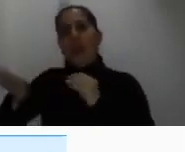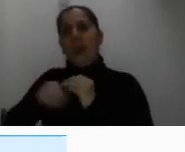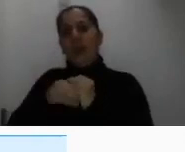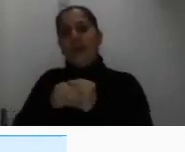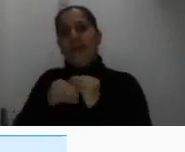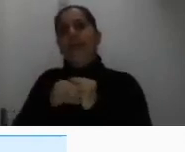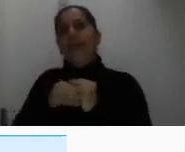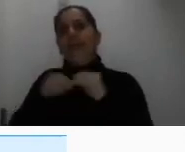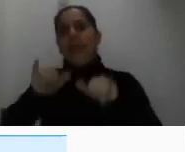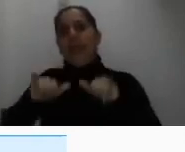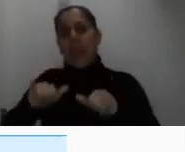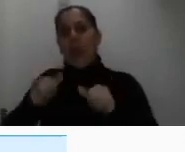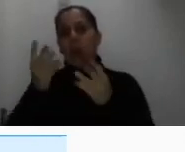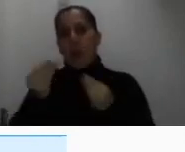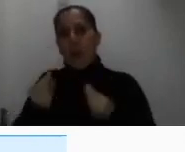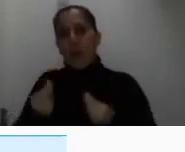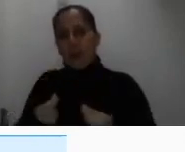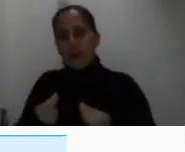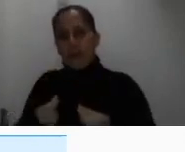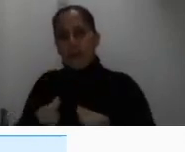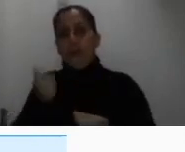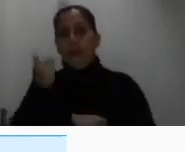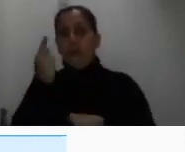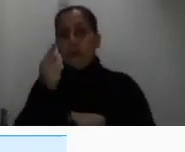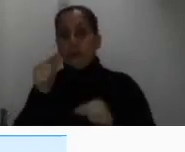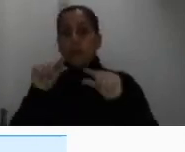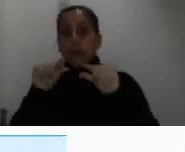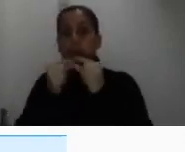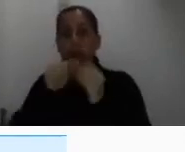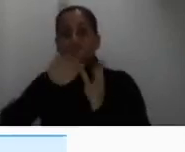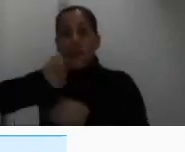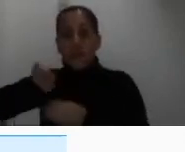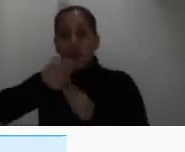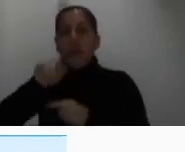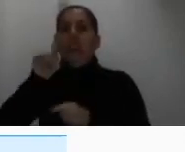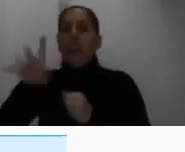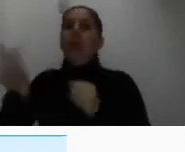Recuerde que cada sección debe ser guardada para que se active la siguiente.